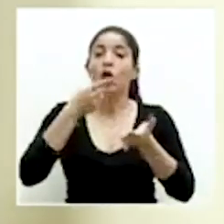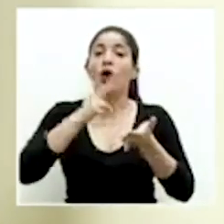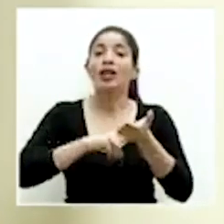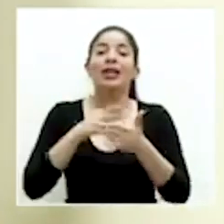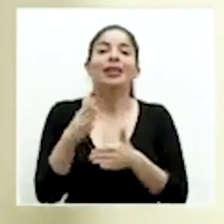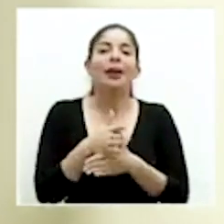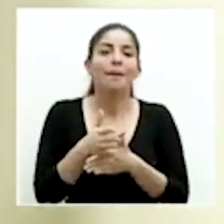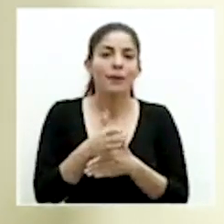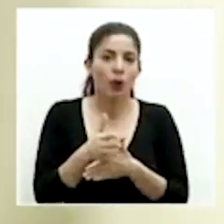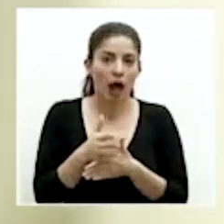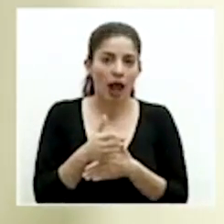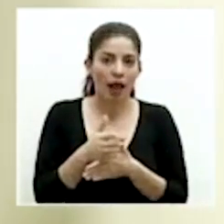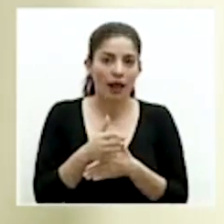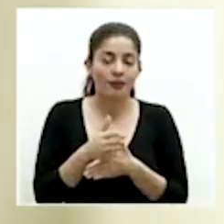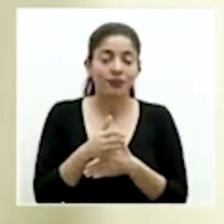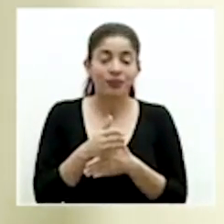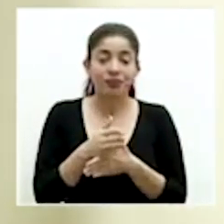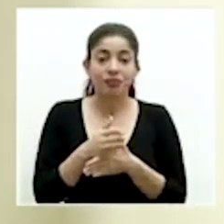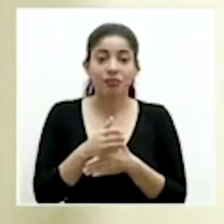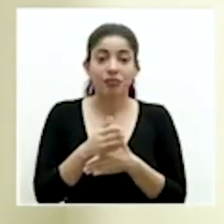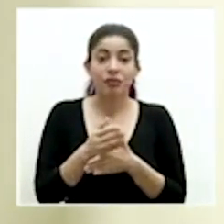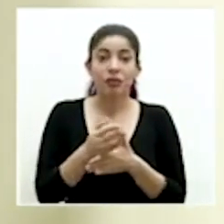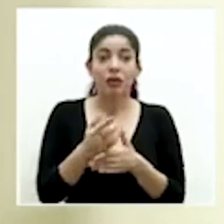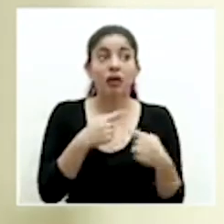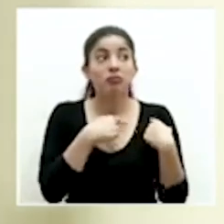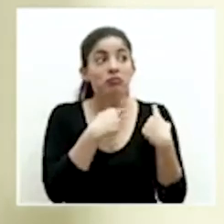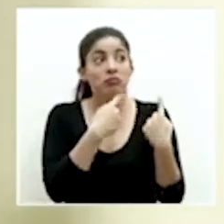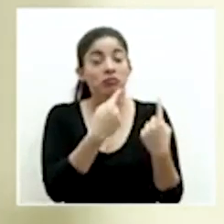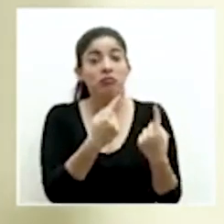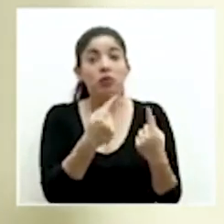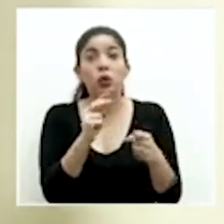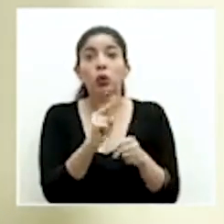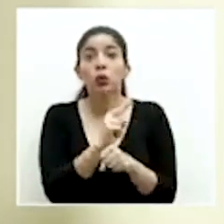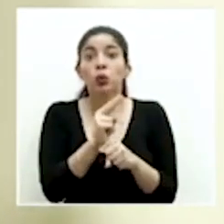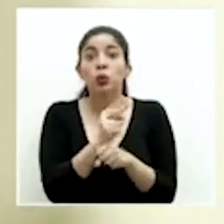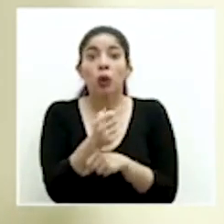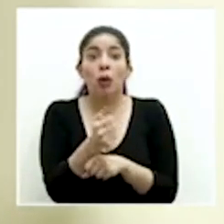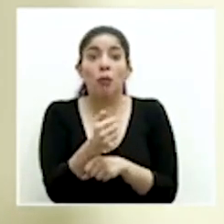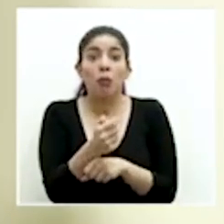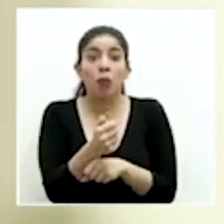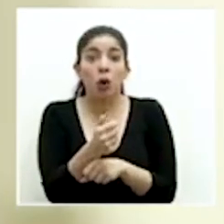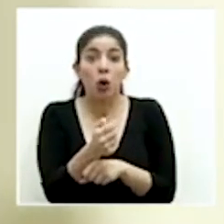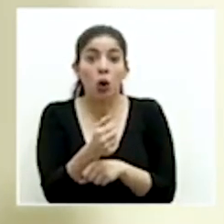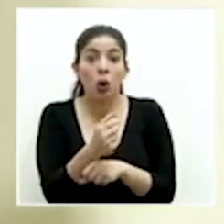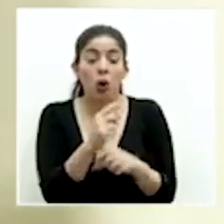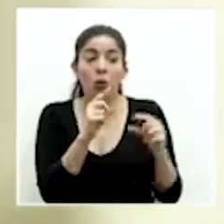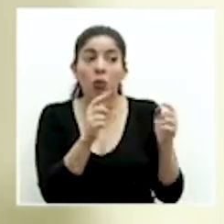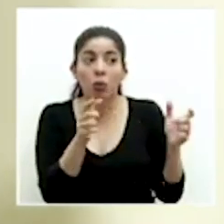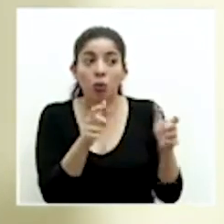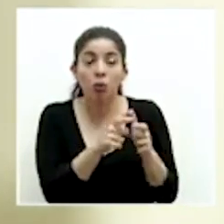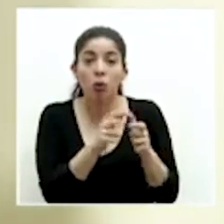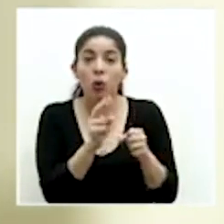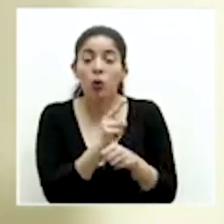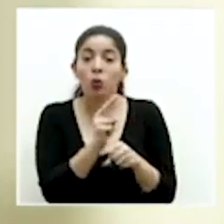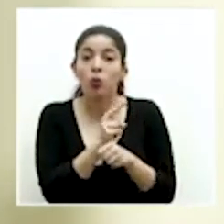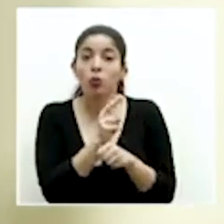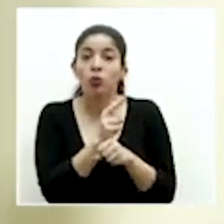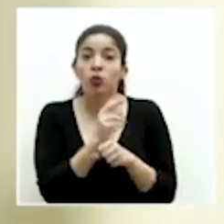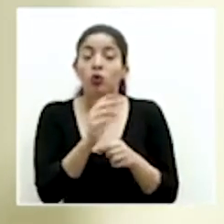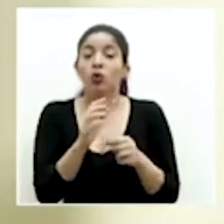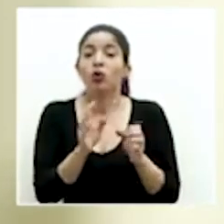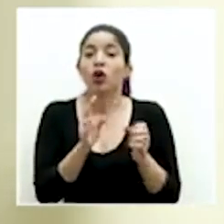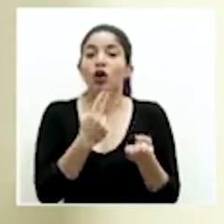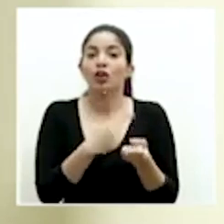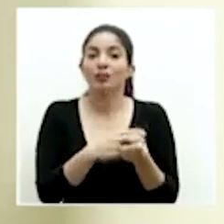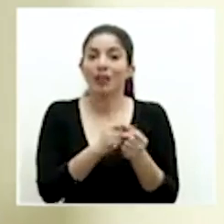temporal, y dado la baja utilización, relativamente baja utilización del cenare,